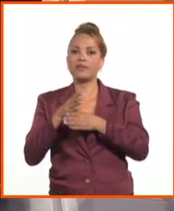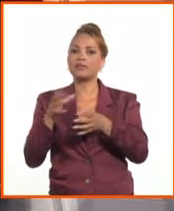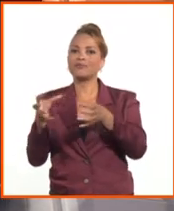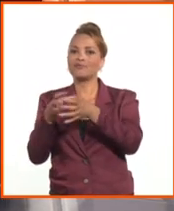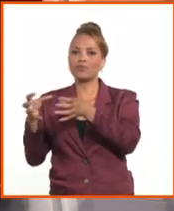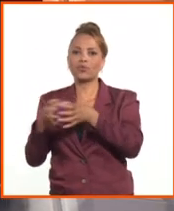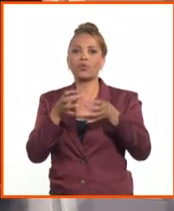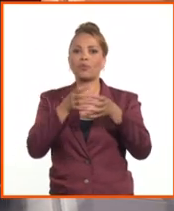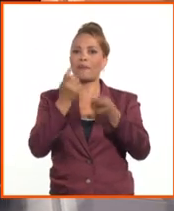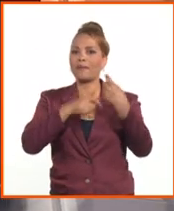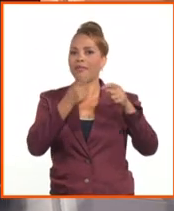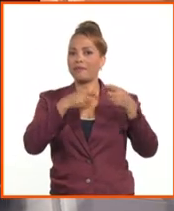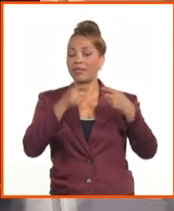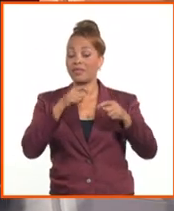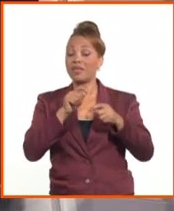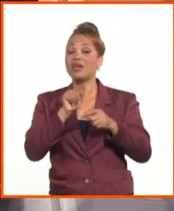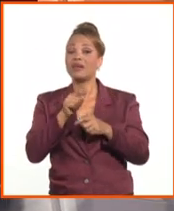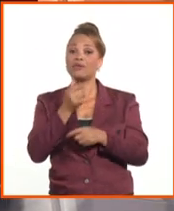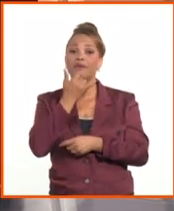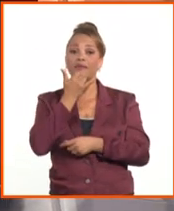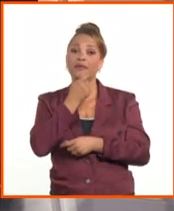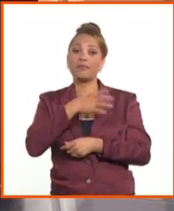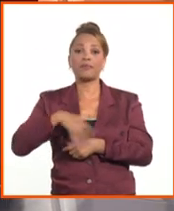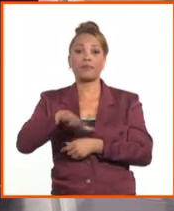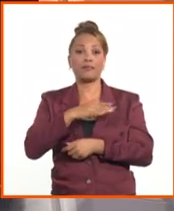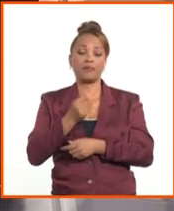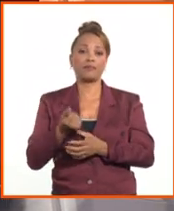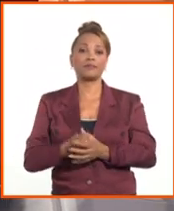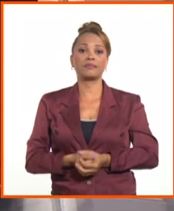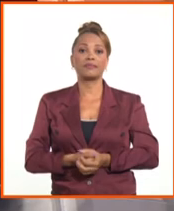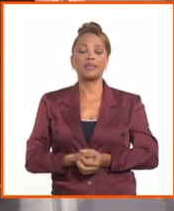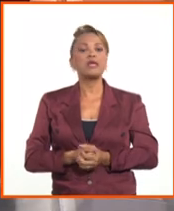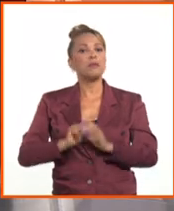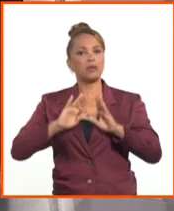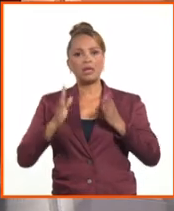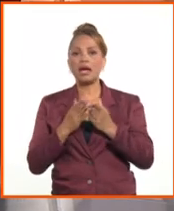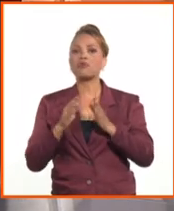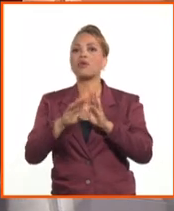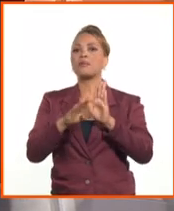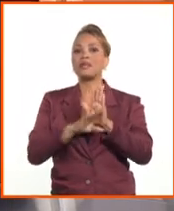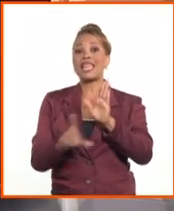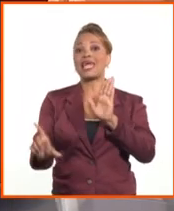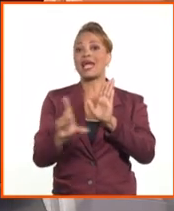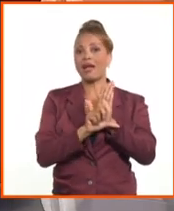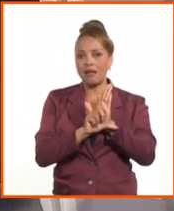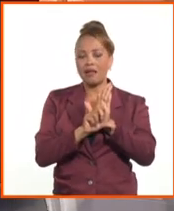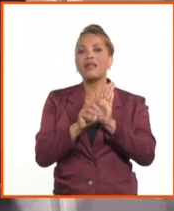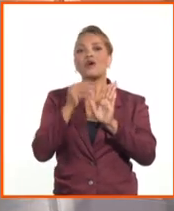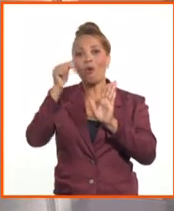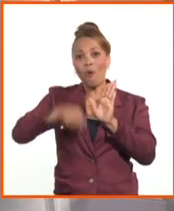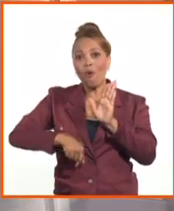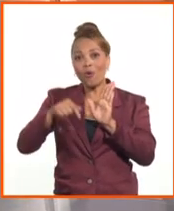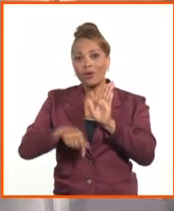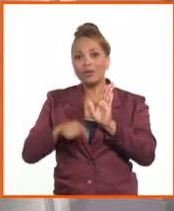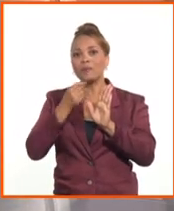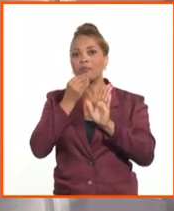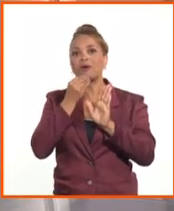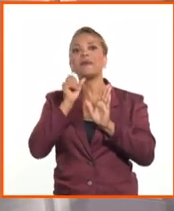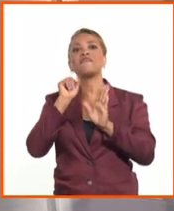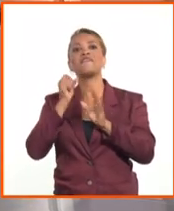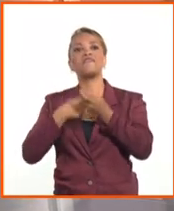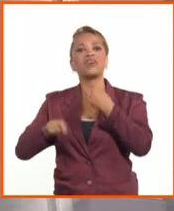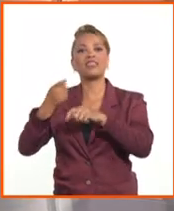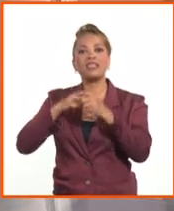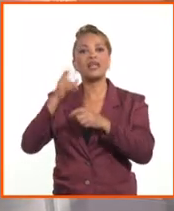y con esta medida ya todas las personas pueden legalmente hoy, hoy vender sus divisas al